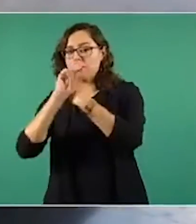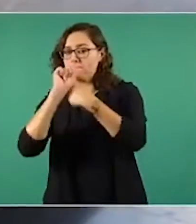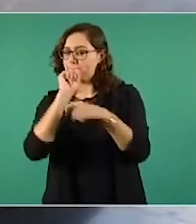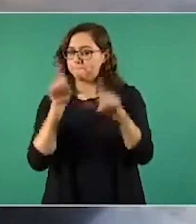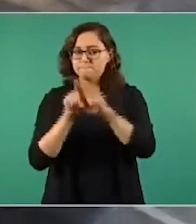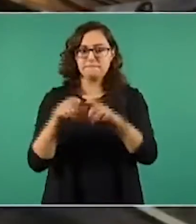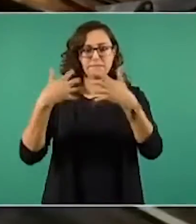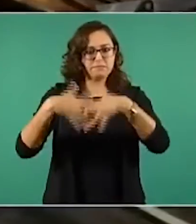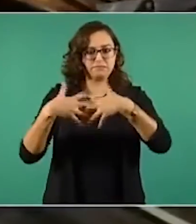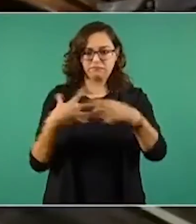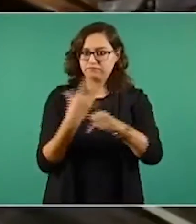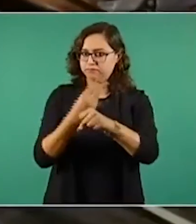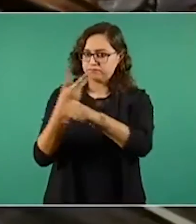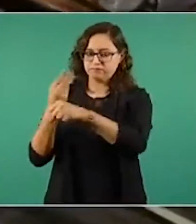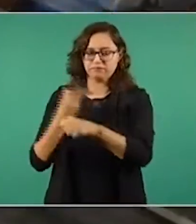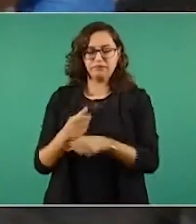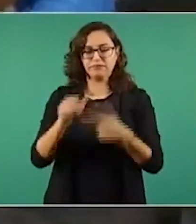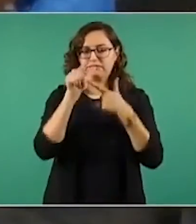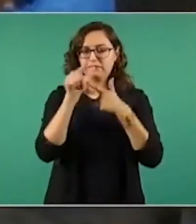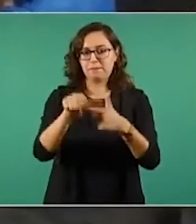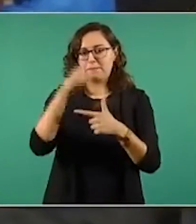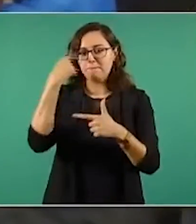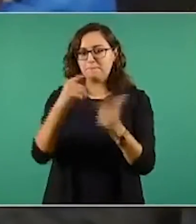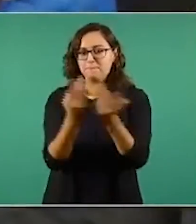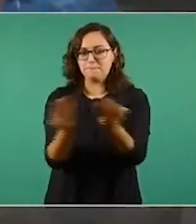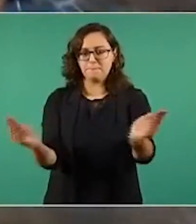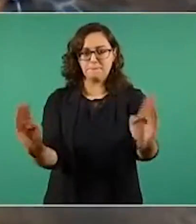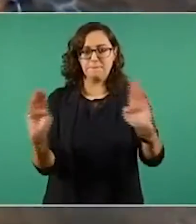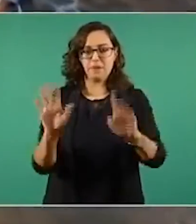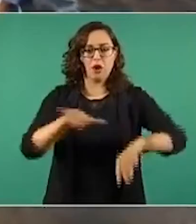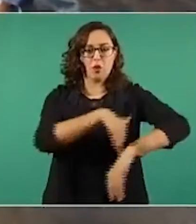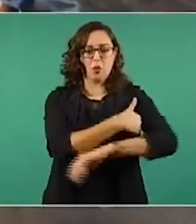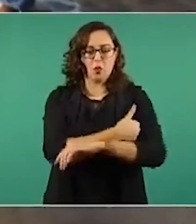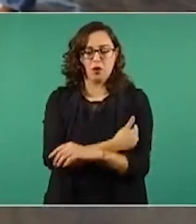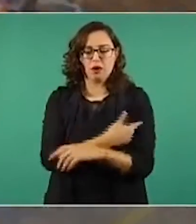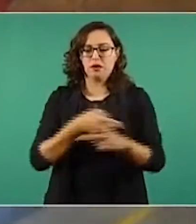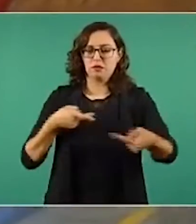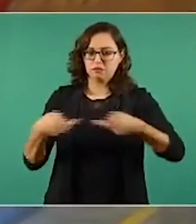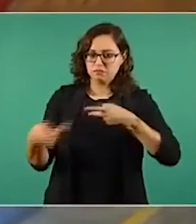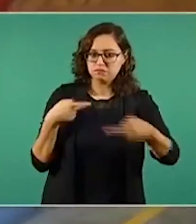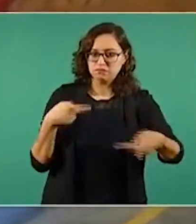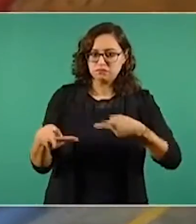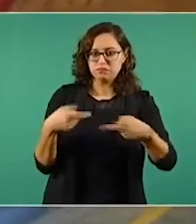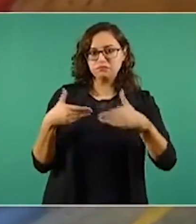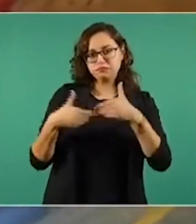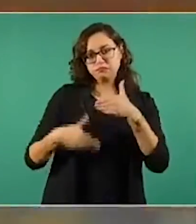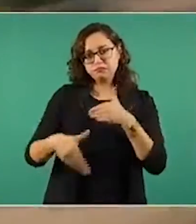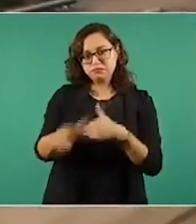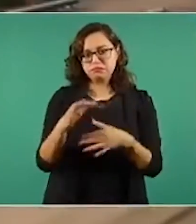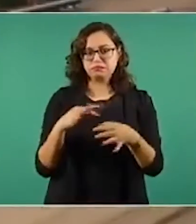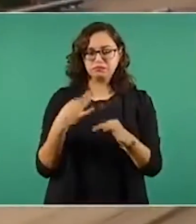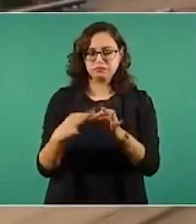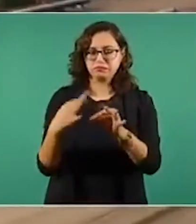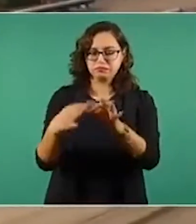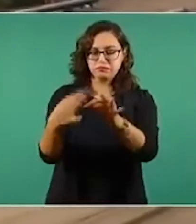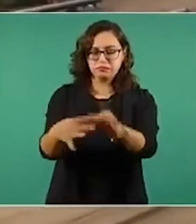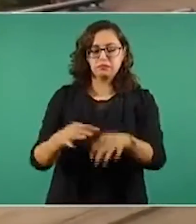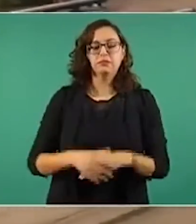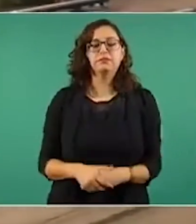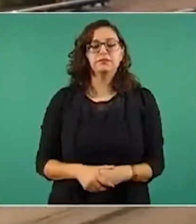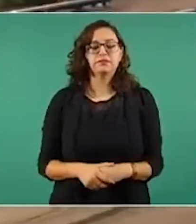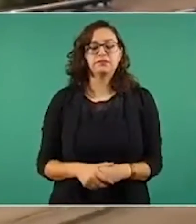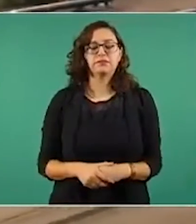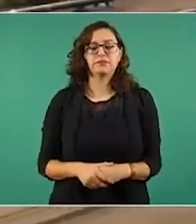proceso y biselado y rolado para esferas de almacenamiento como resultado de la planeación y procura temprana. En los sistemas de